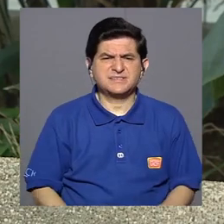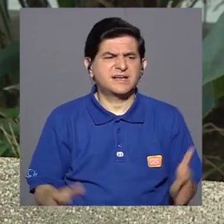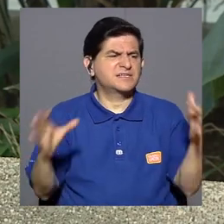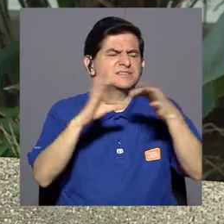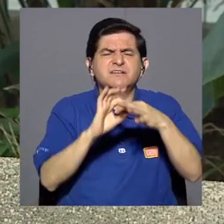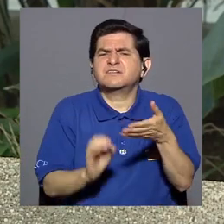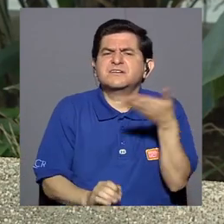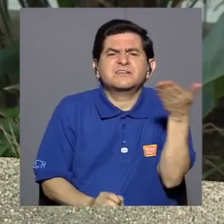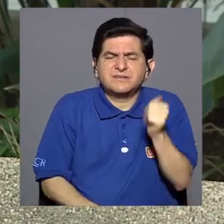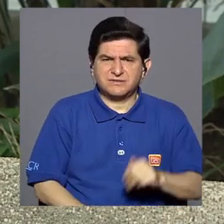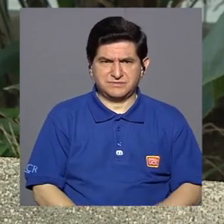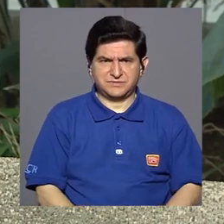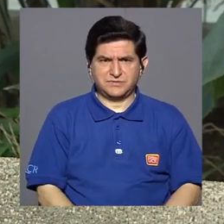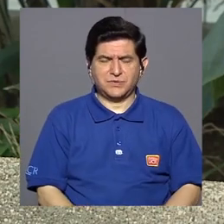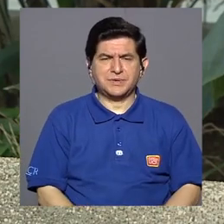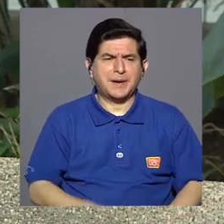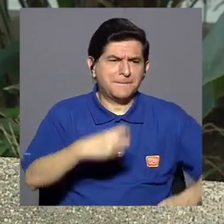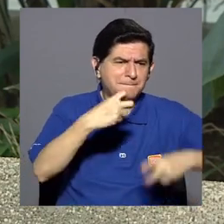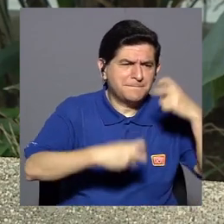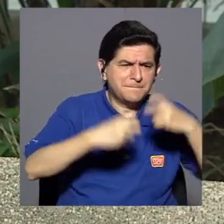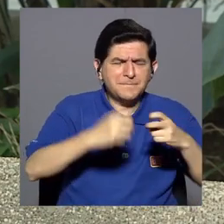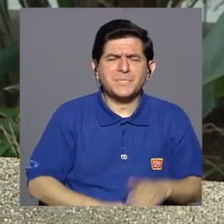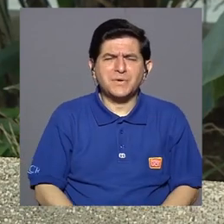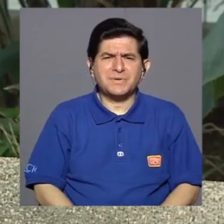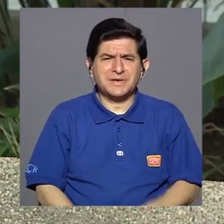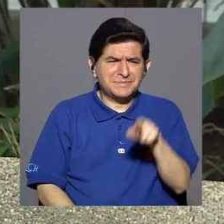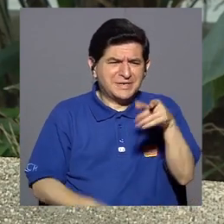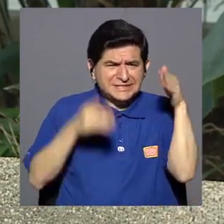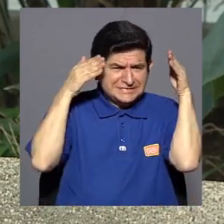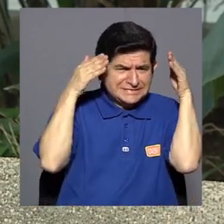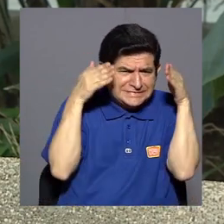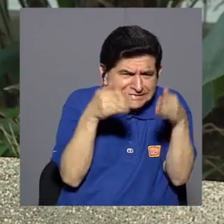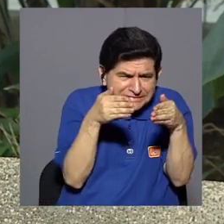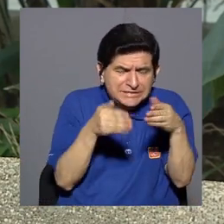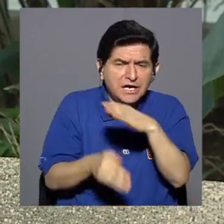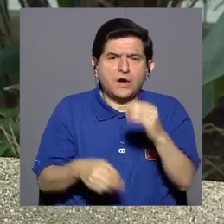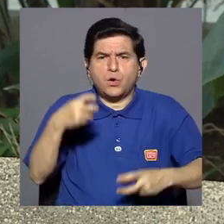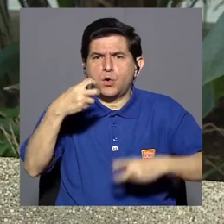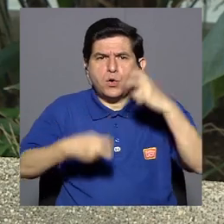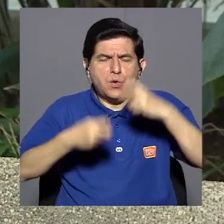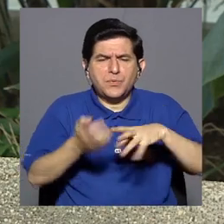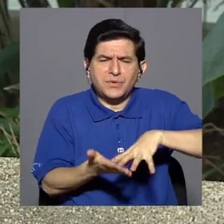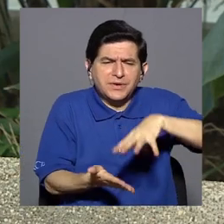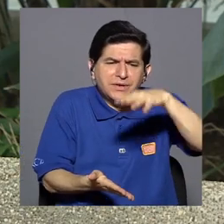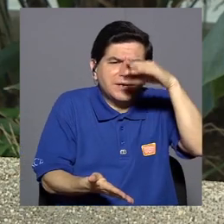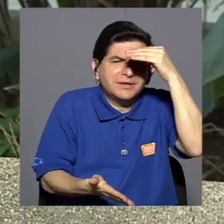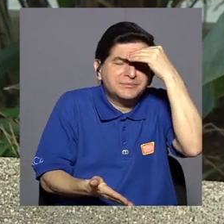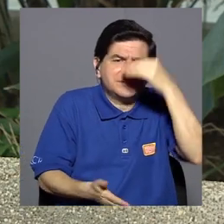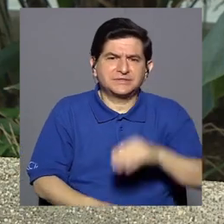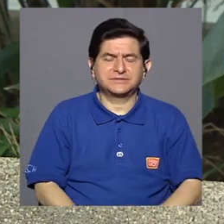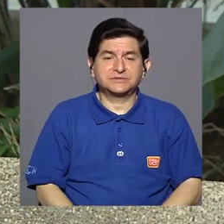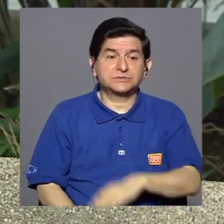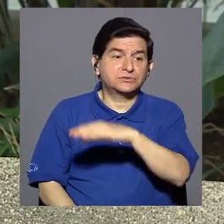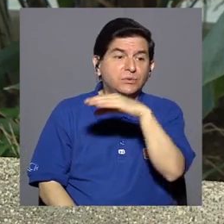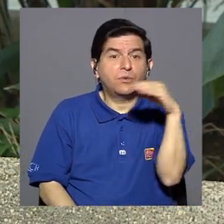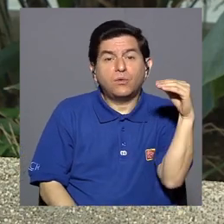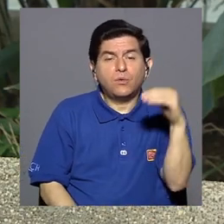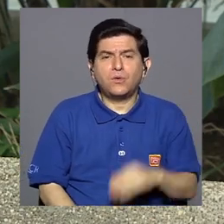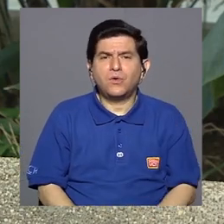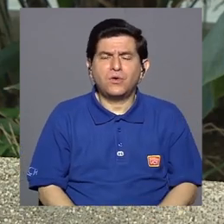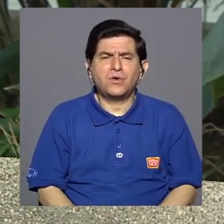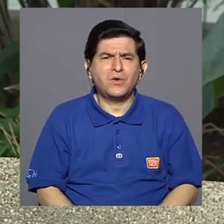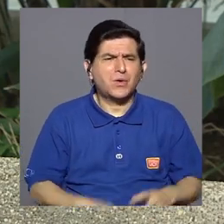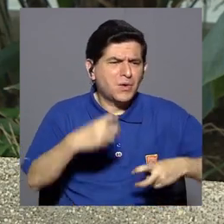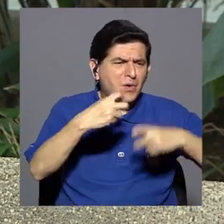Tiene que ver con dificultad para concentrarse, tiene que ver con dificultad para aprender, tiene que